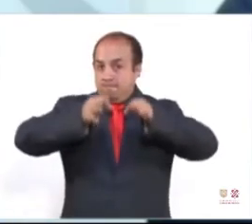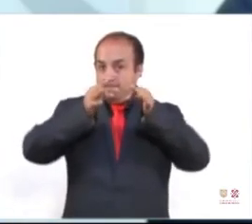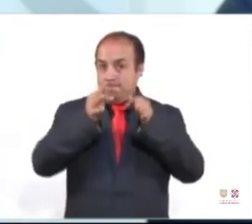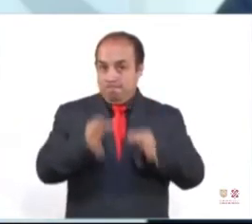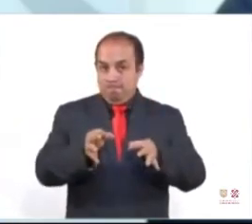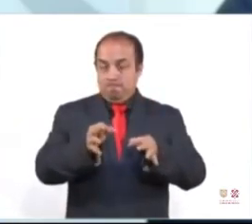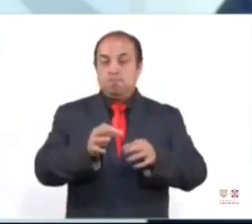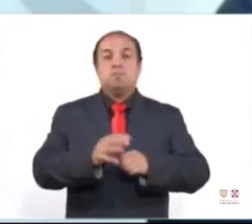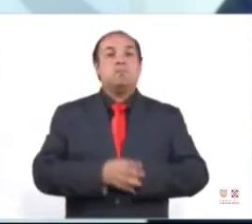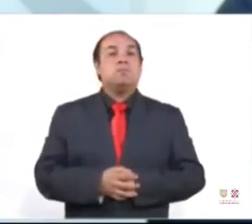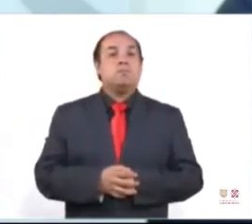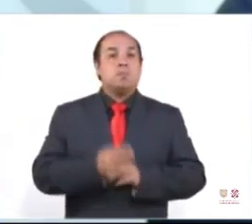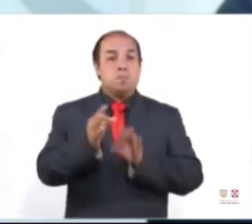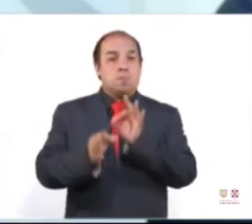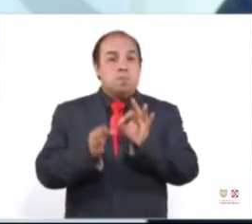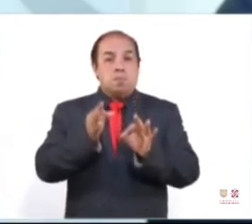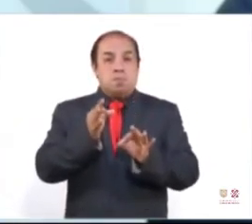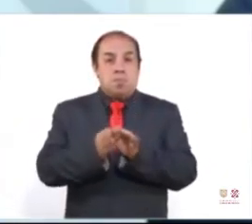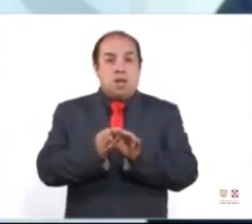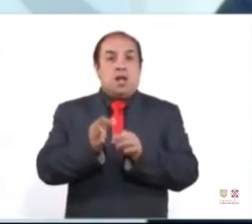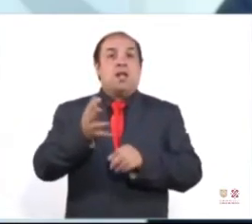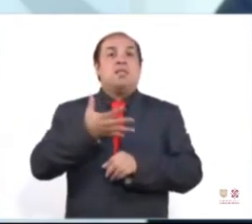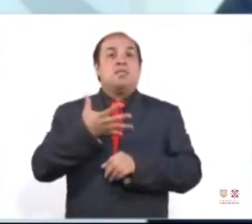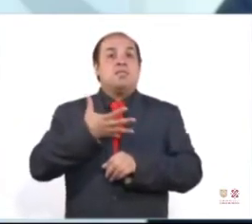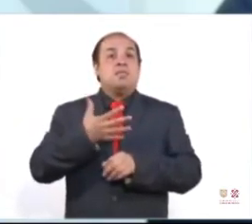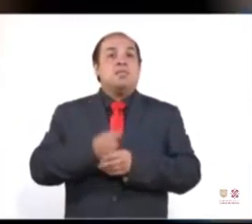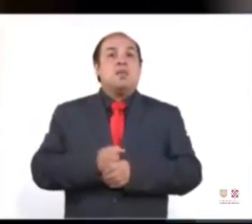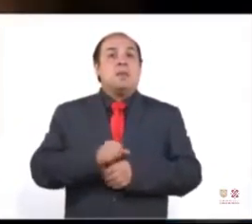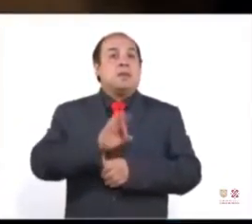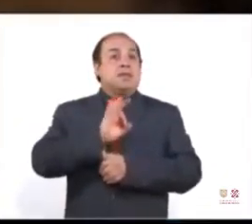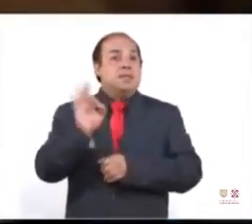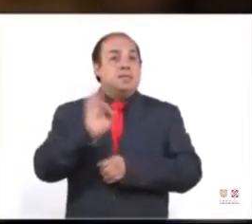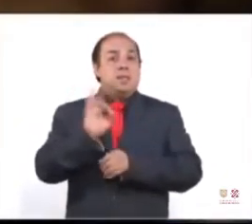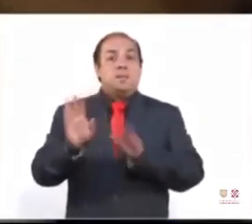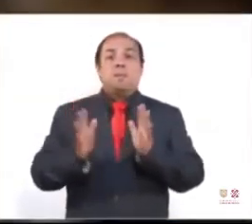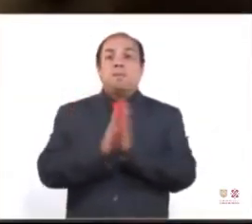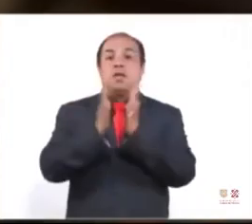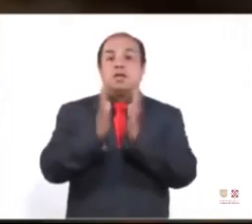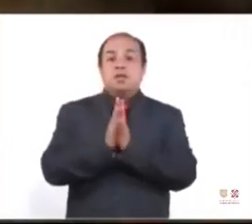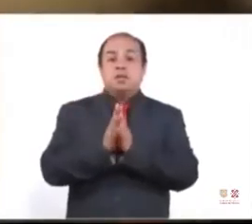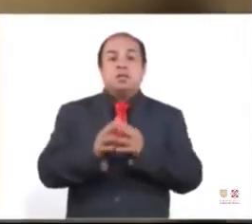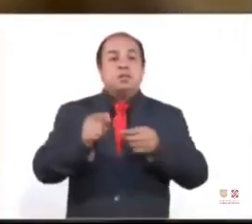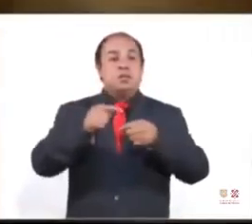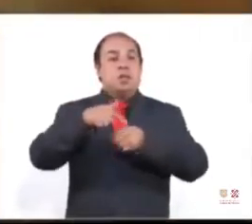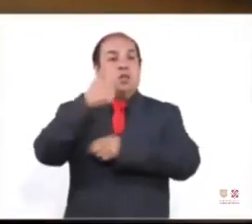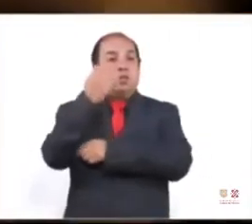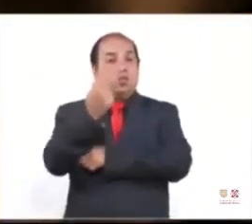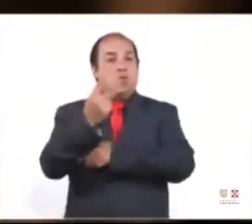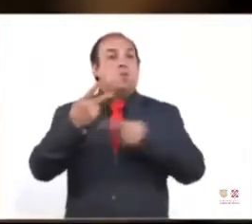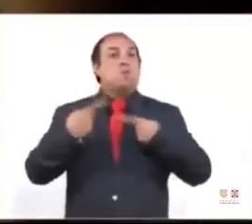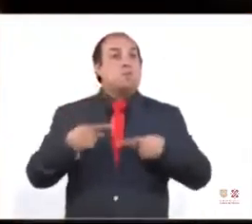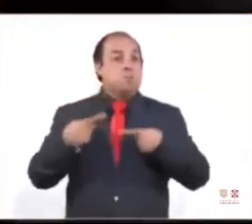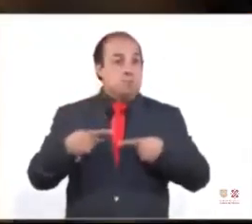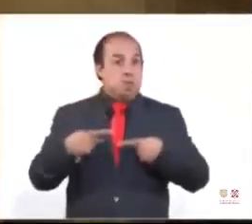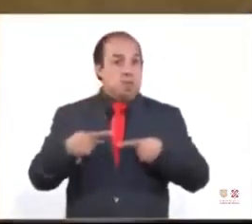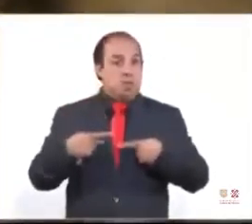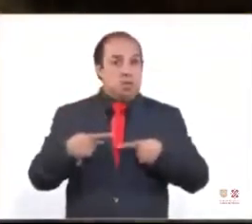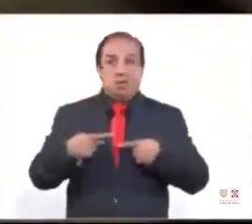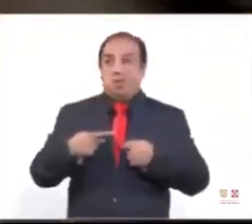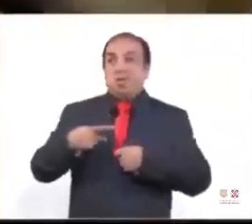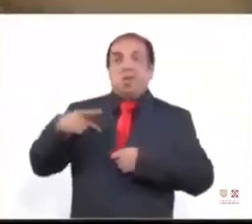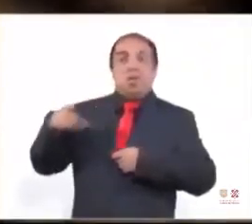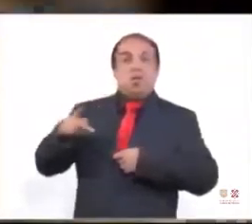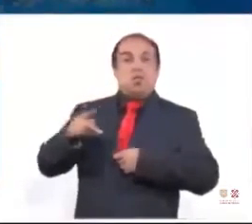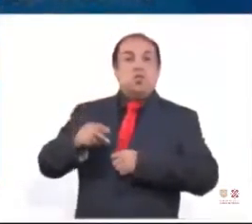contundentes para establecer la posible participación de al menos dos personas en el